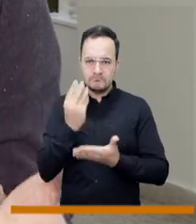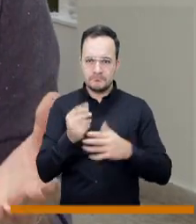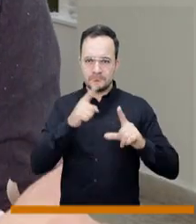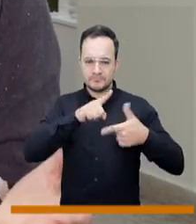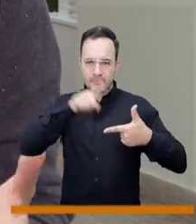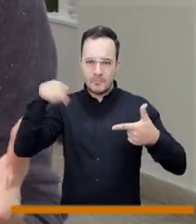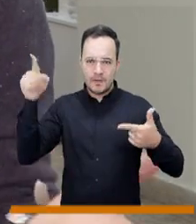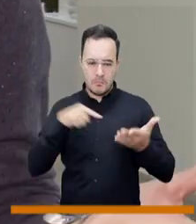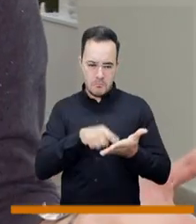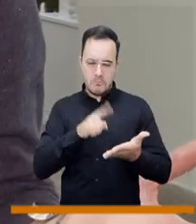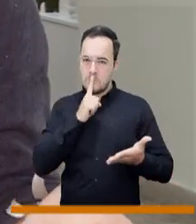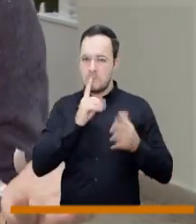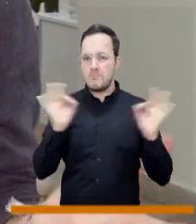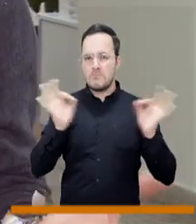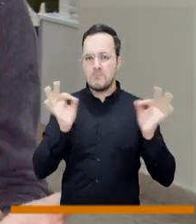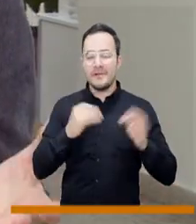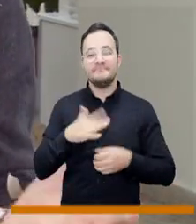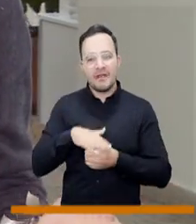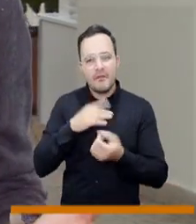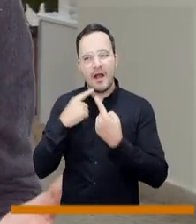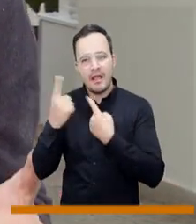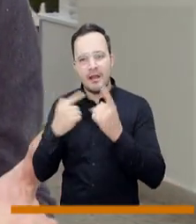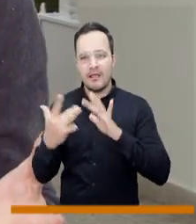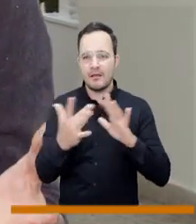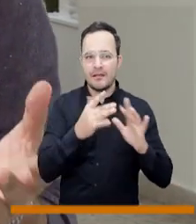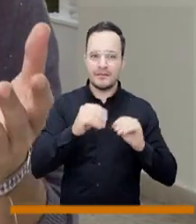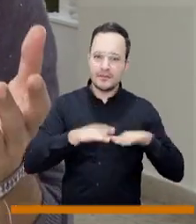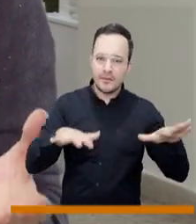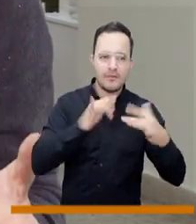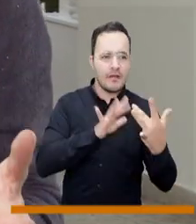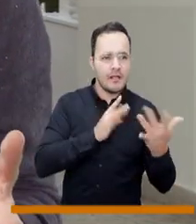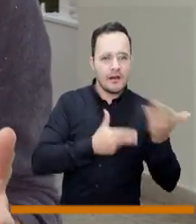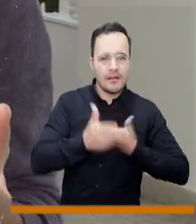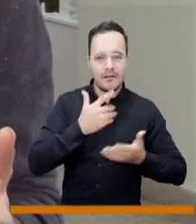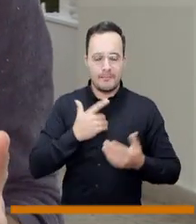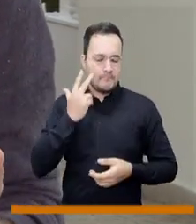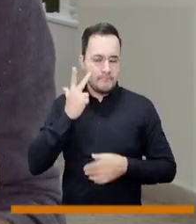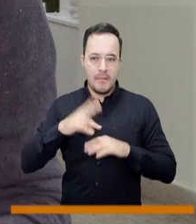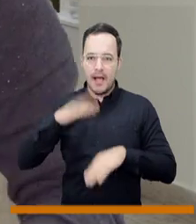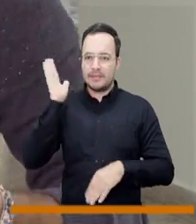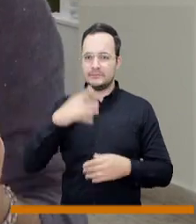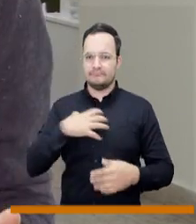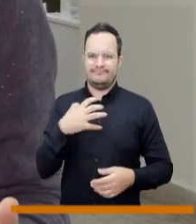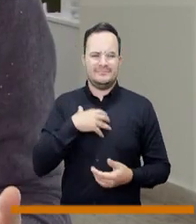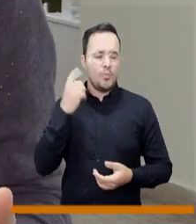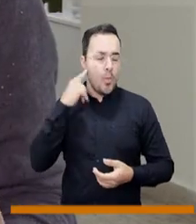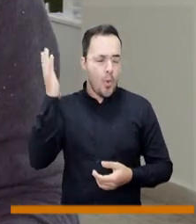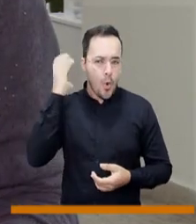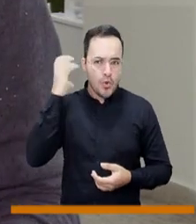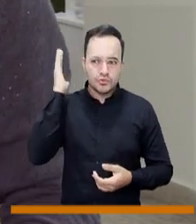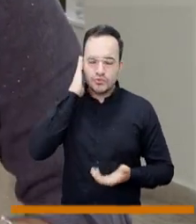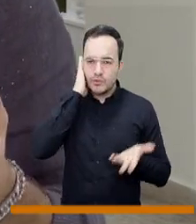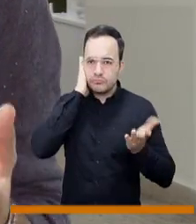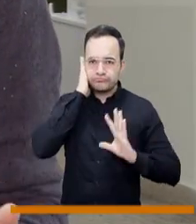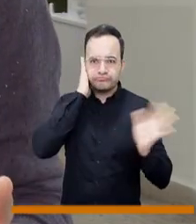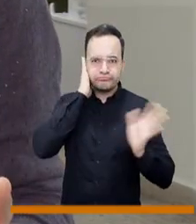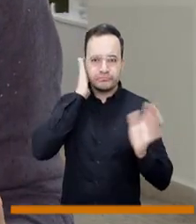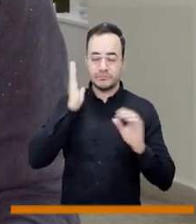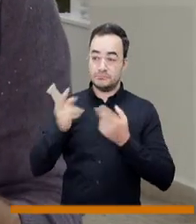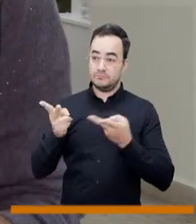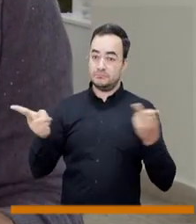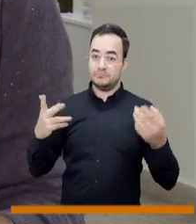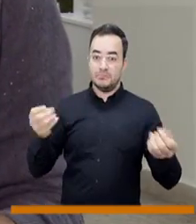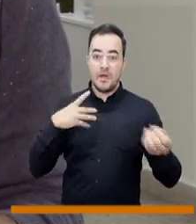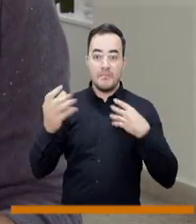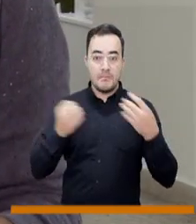Pero cuando uno habla con los ciudadanos en los barrios, en los territorios, uno lo que escucha es gente que se está quejando constantemente del ruido.